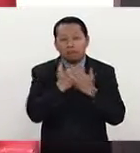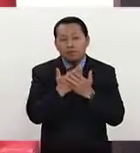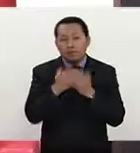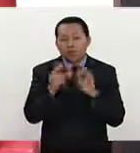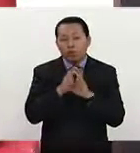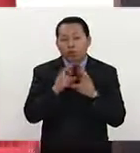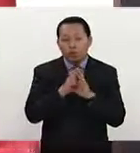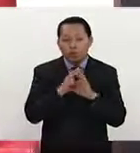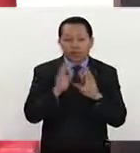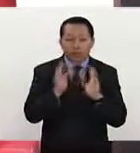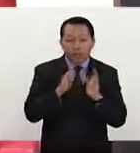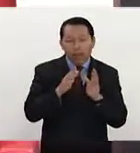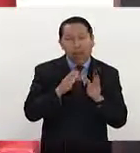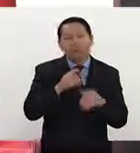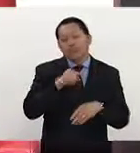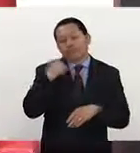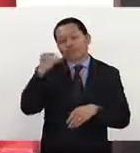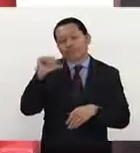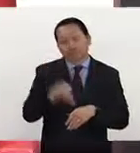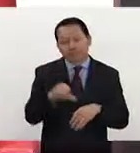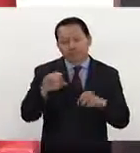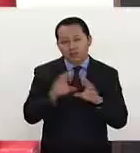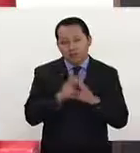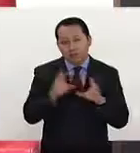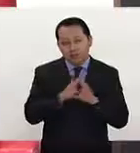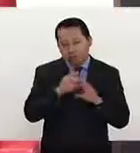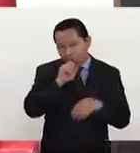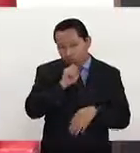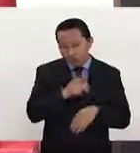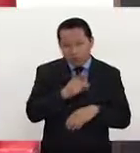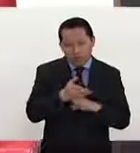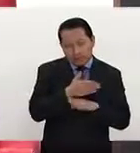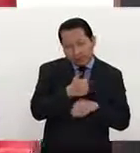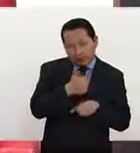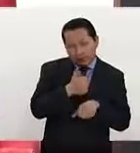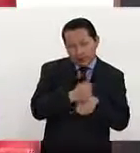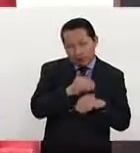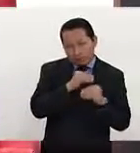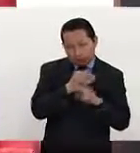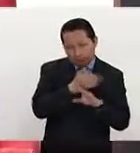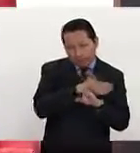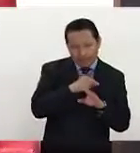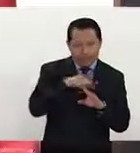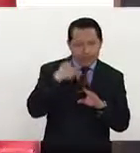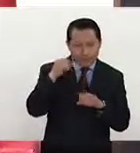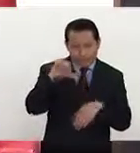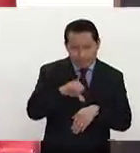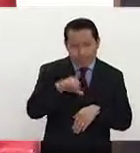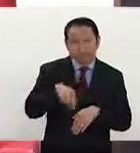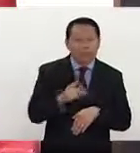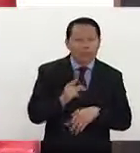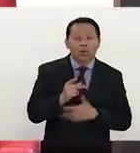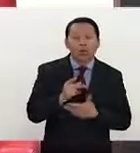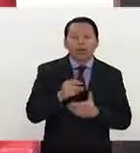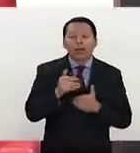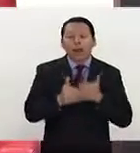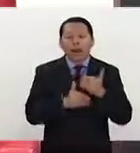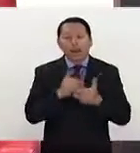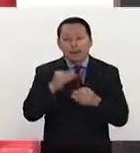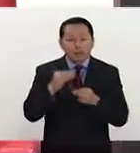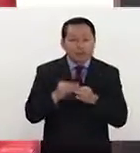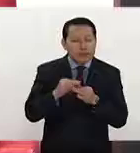prácticamente ya un fracaso previo a la sexta ronda. Sin embargo, si bien no hay unos avances